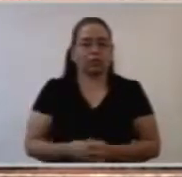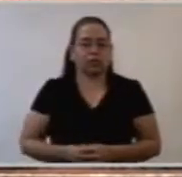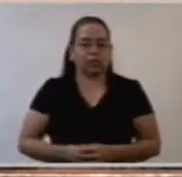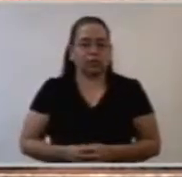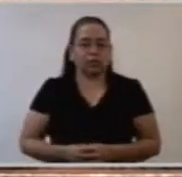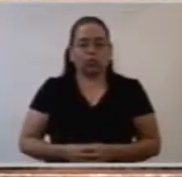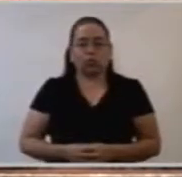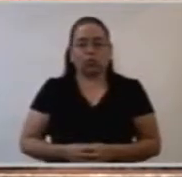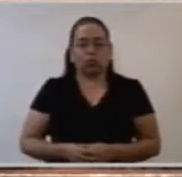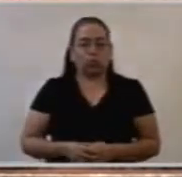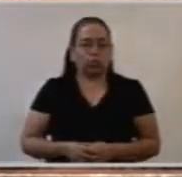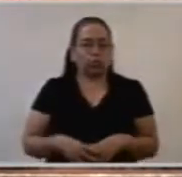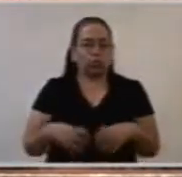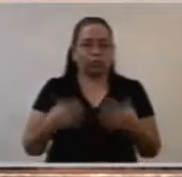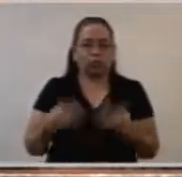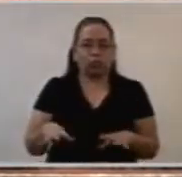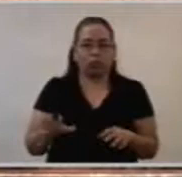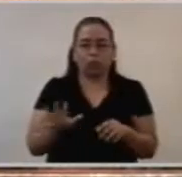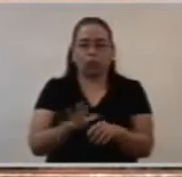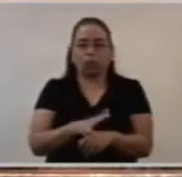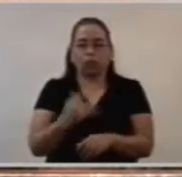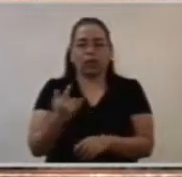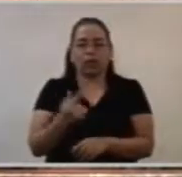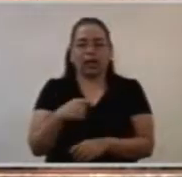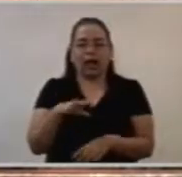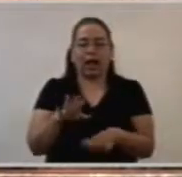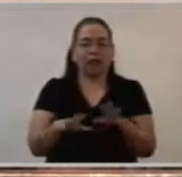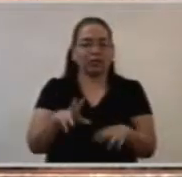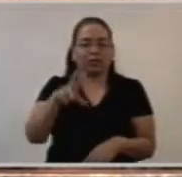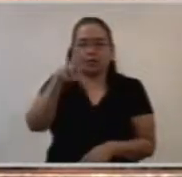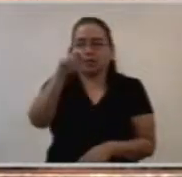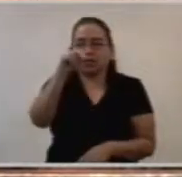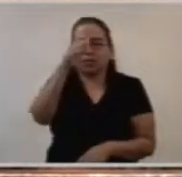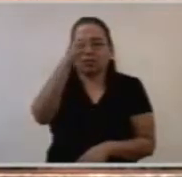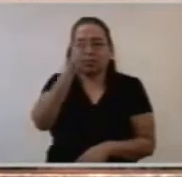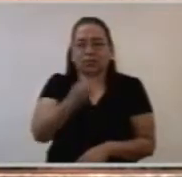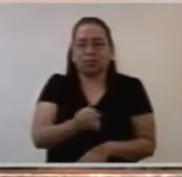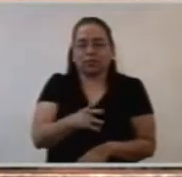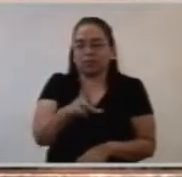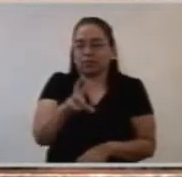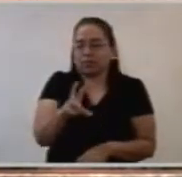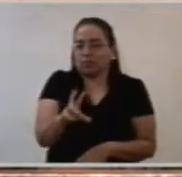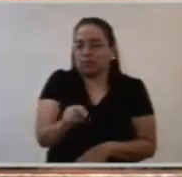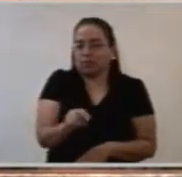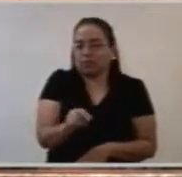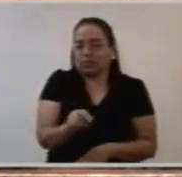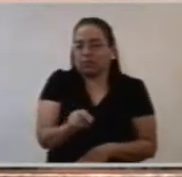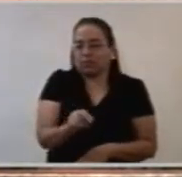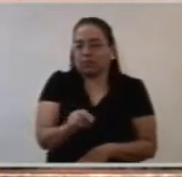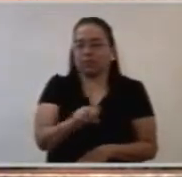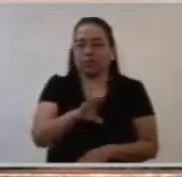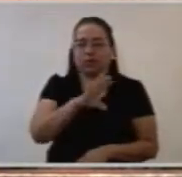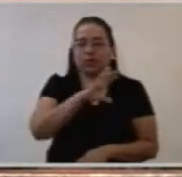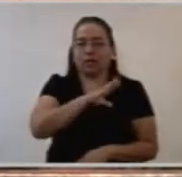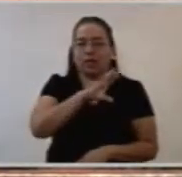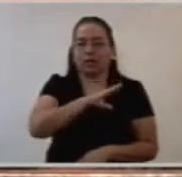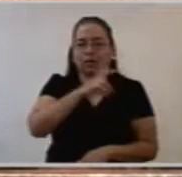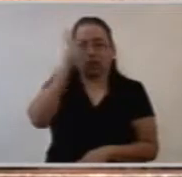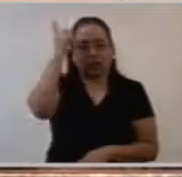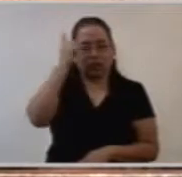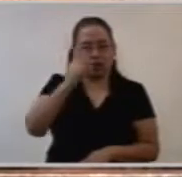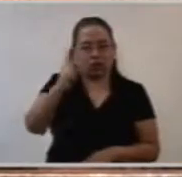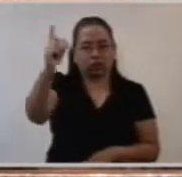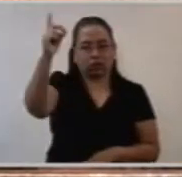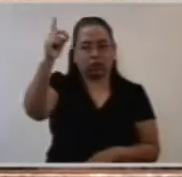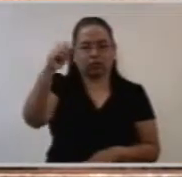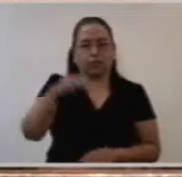conocimiento, de aceptación, de afecto. Por eso dice hoy el apóstol,